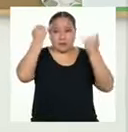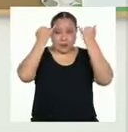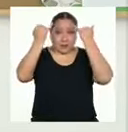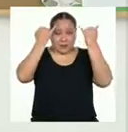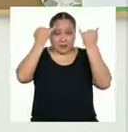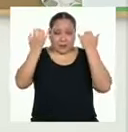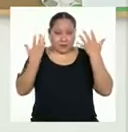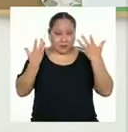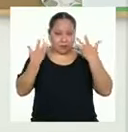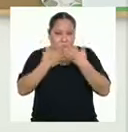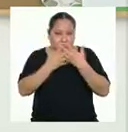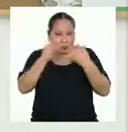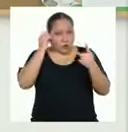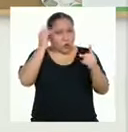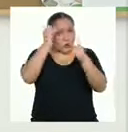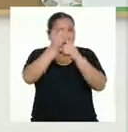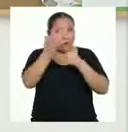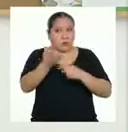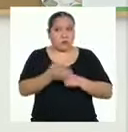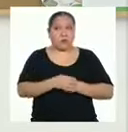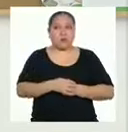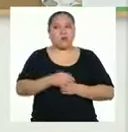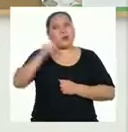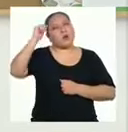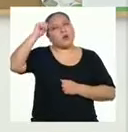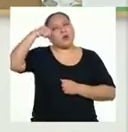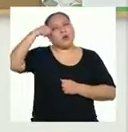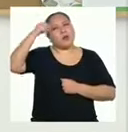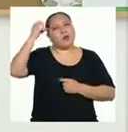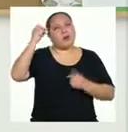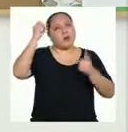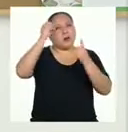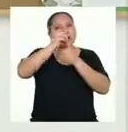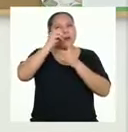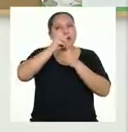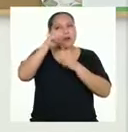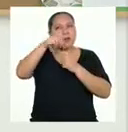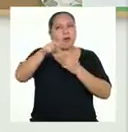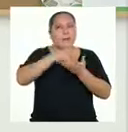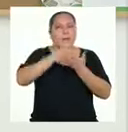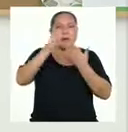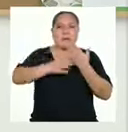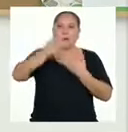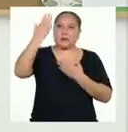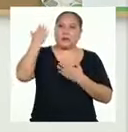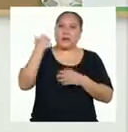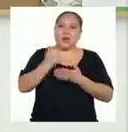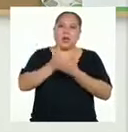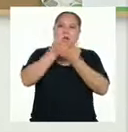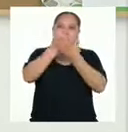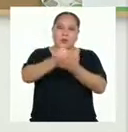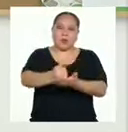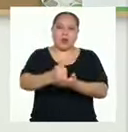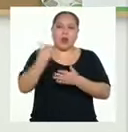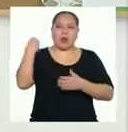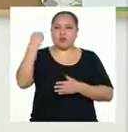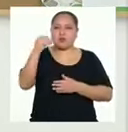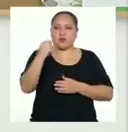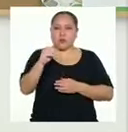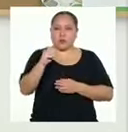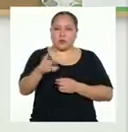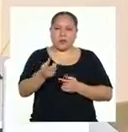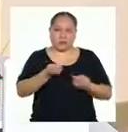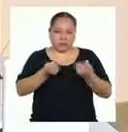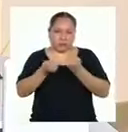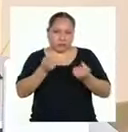texto se adecúan al propósito? Recuerda que el propósito que te planteaste desde el programa pasado fue ayudar a las y los adolescentes a